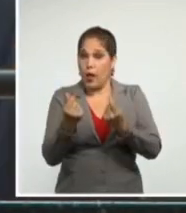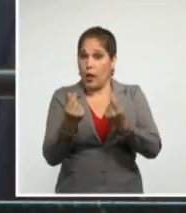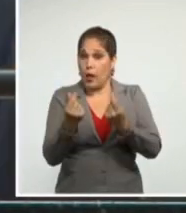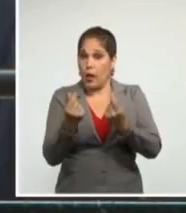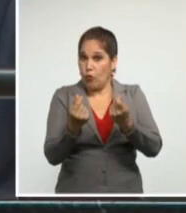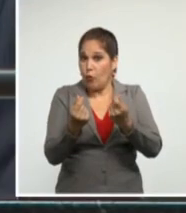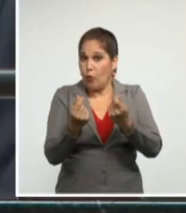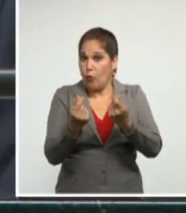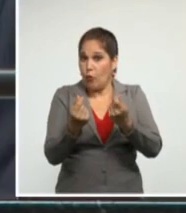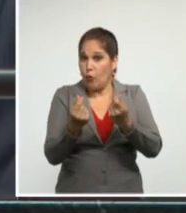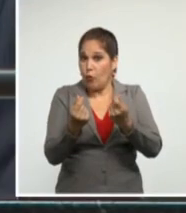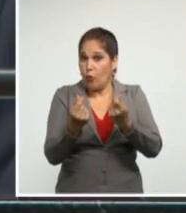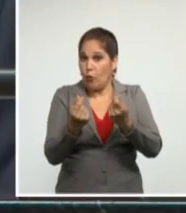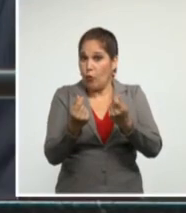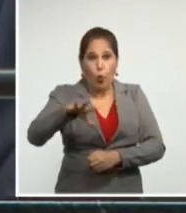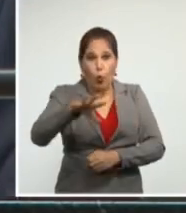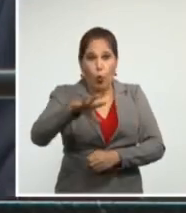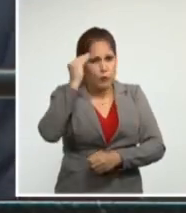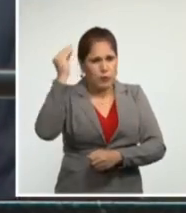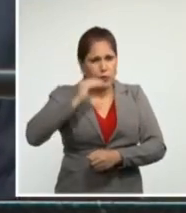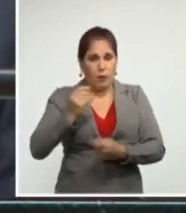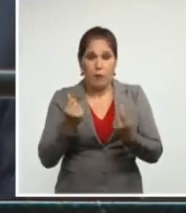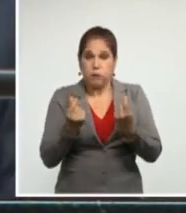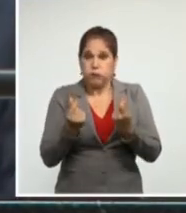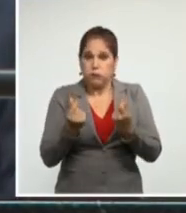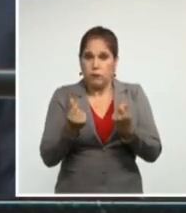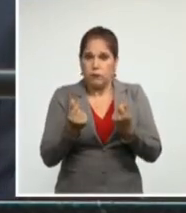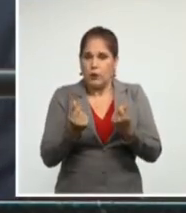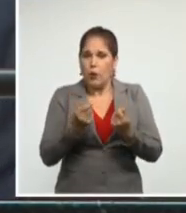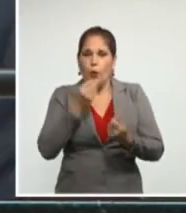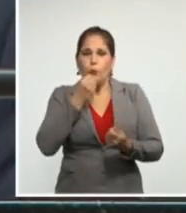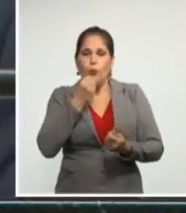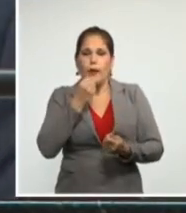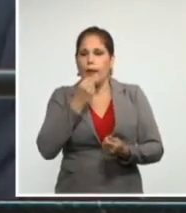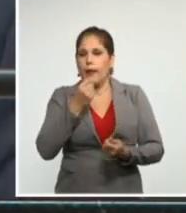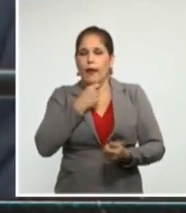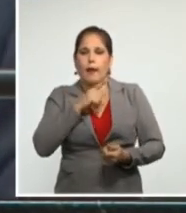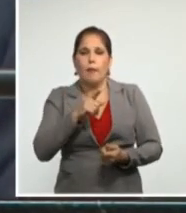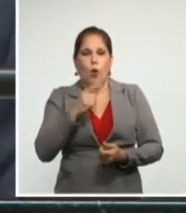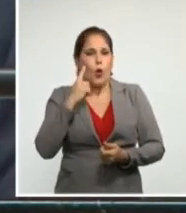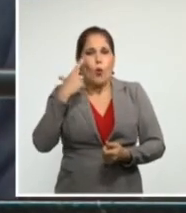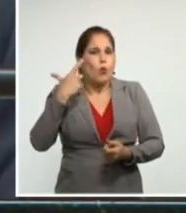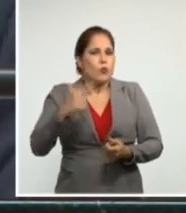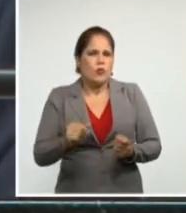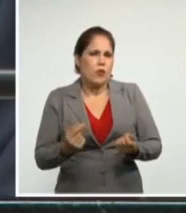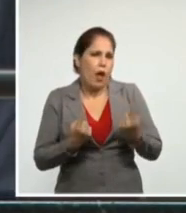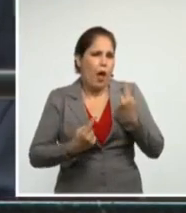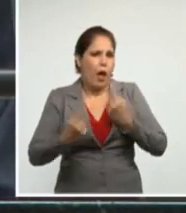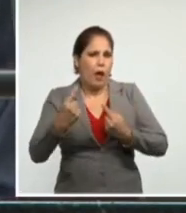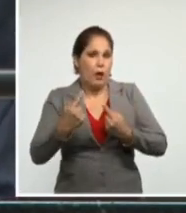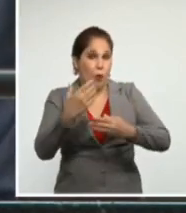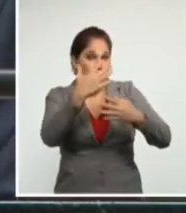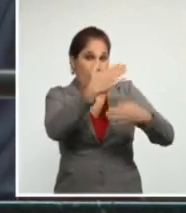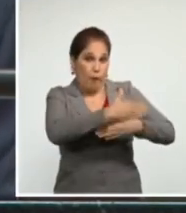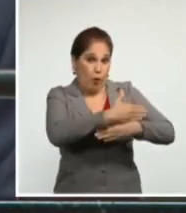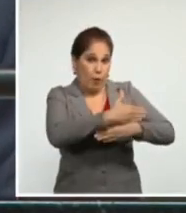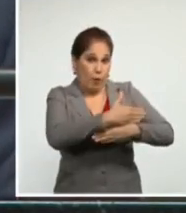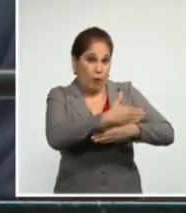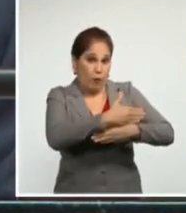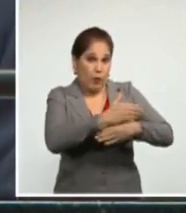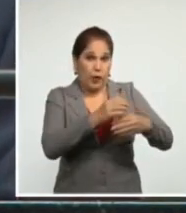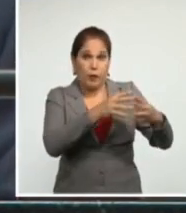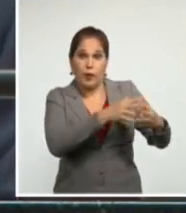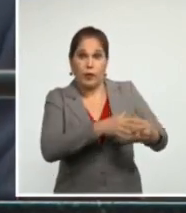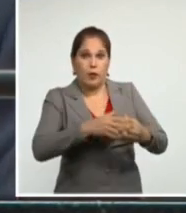dominio público puede desconocer que ese cerco constituye el